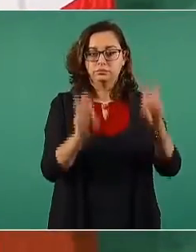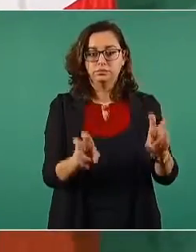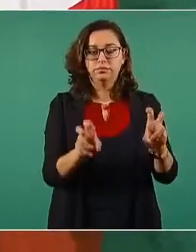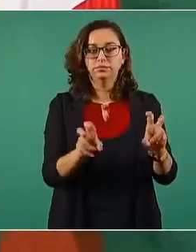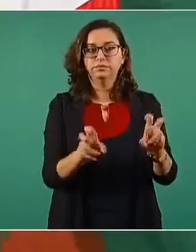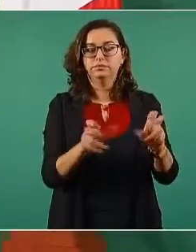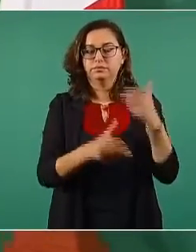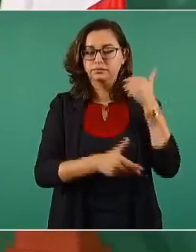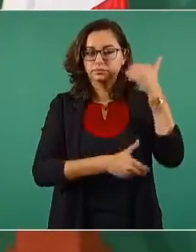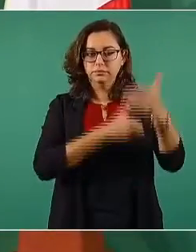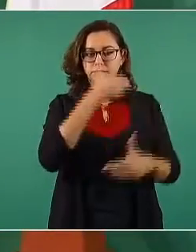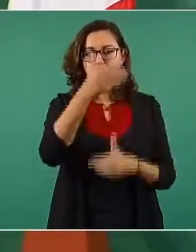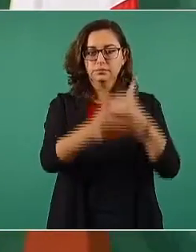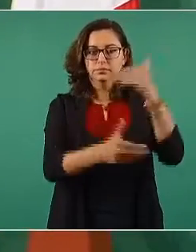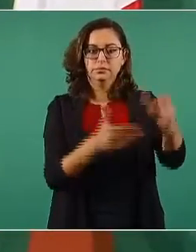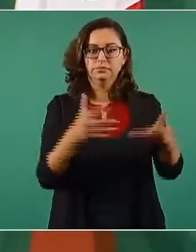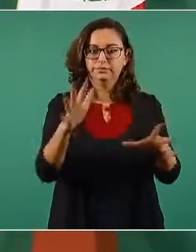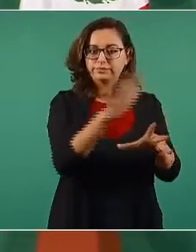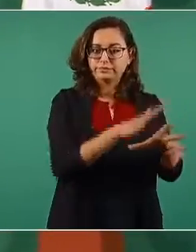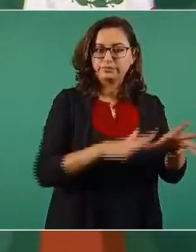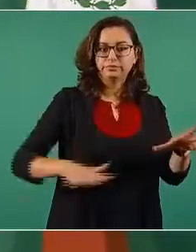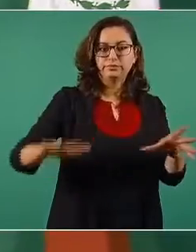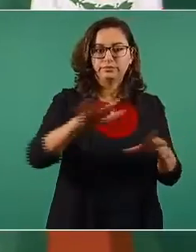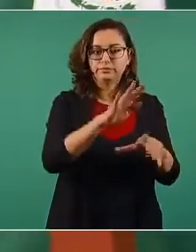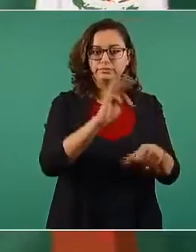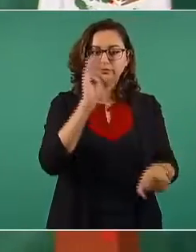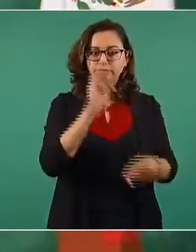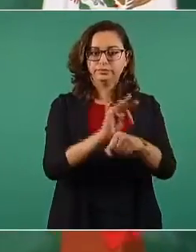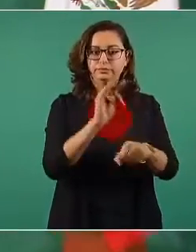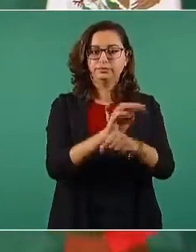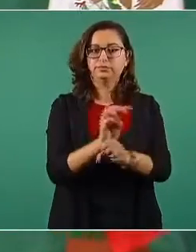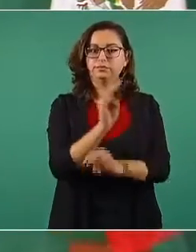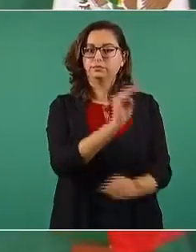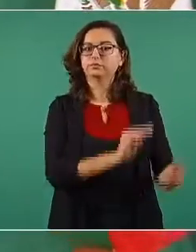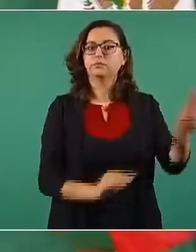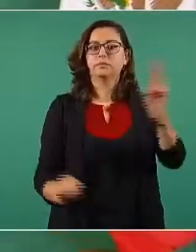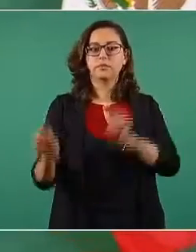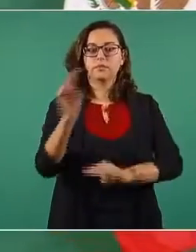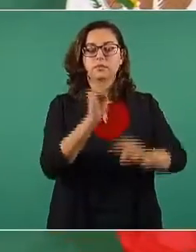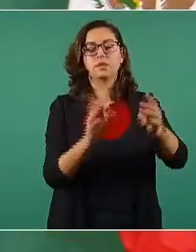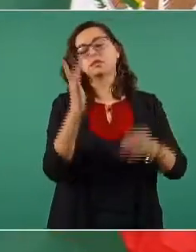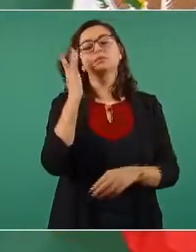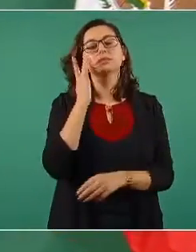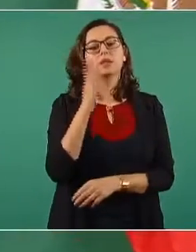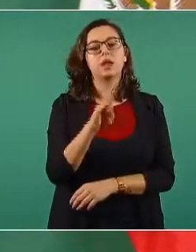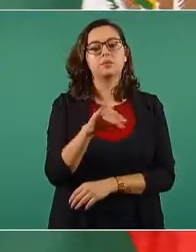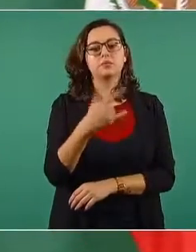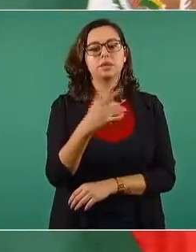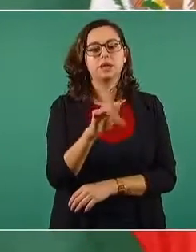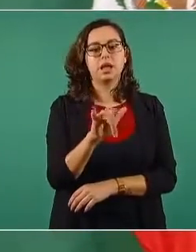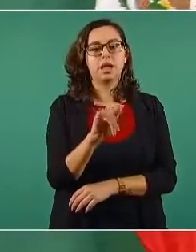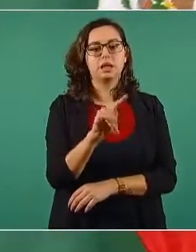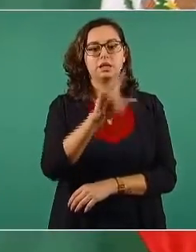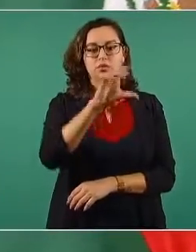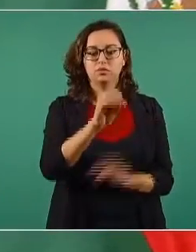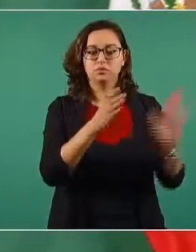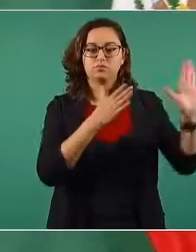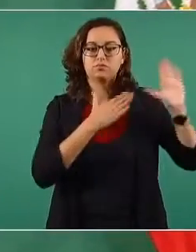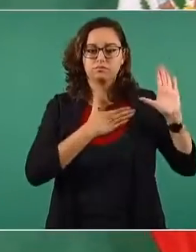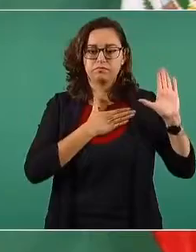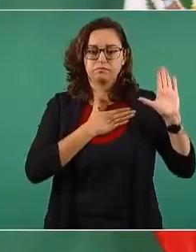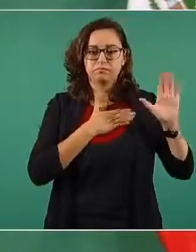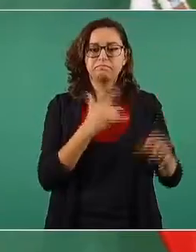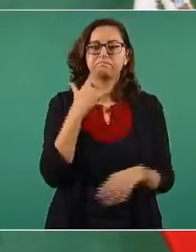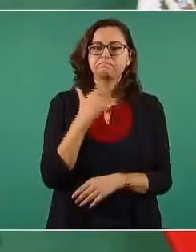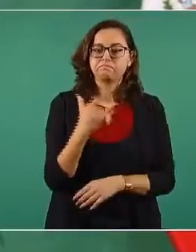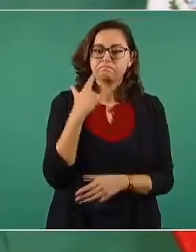en área natural protegida la Sierra de San Miguelito, que es un compromiso, que que